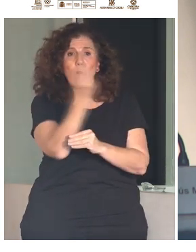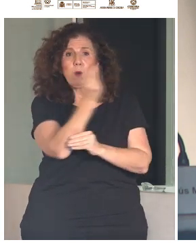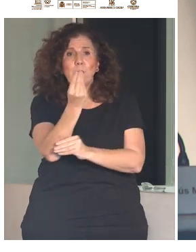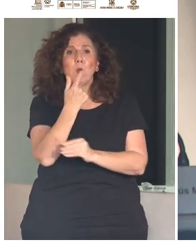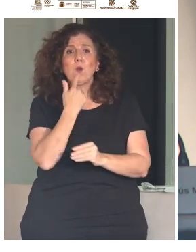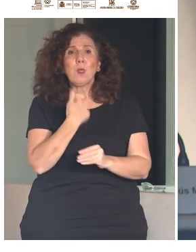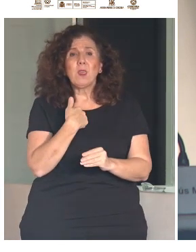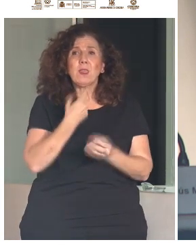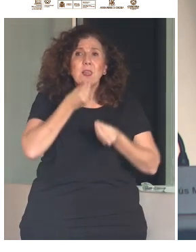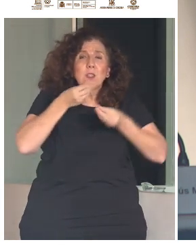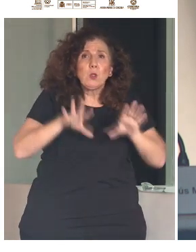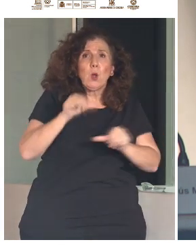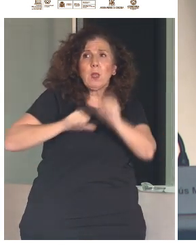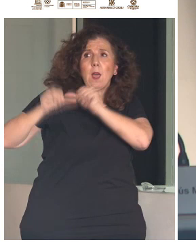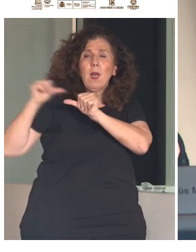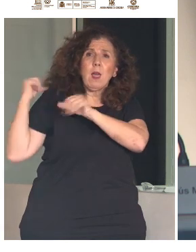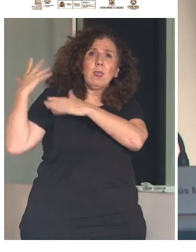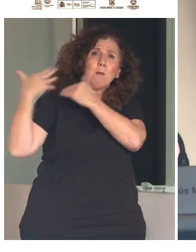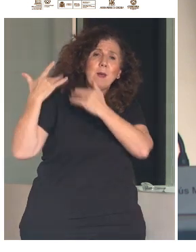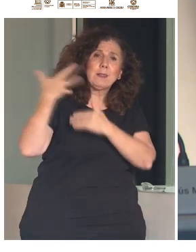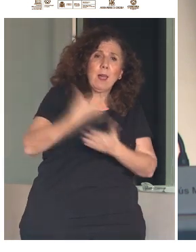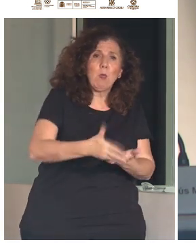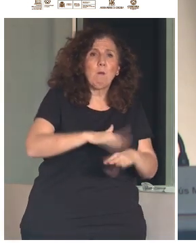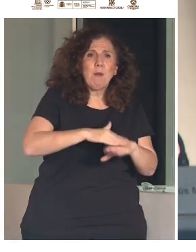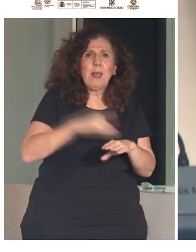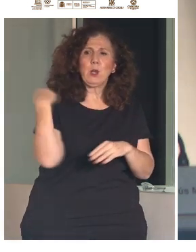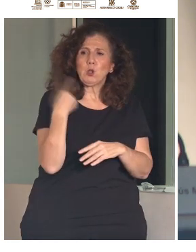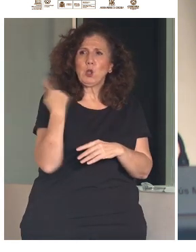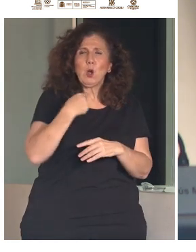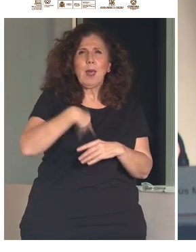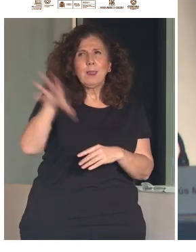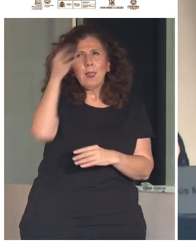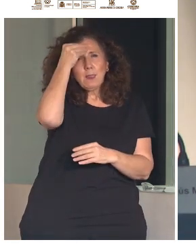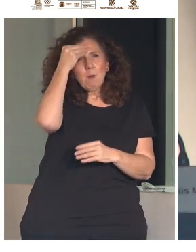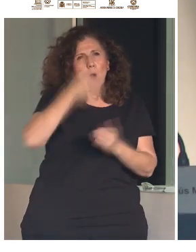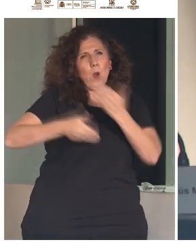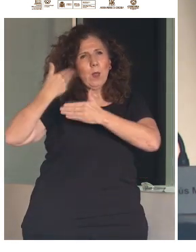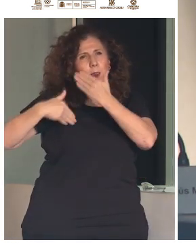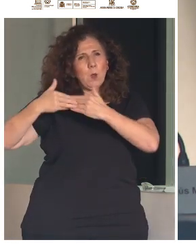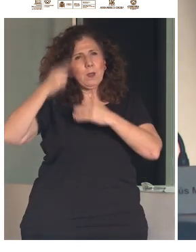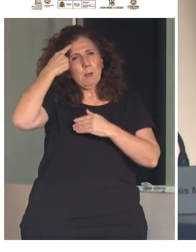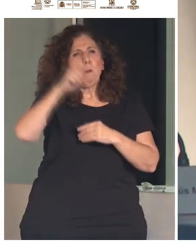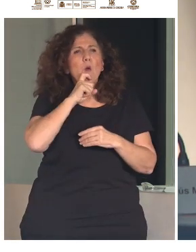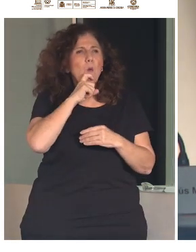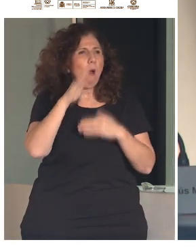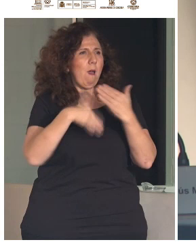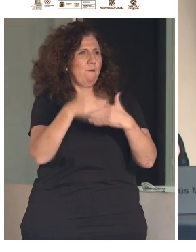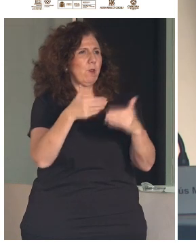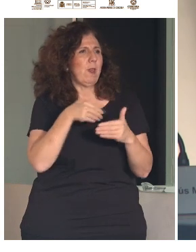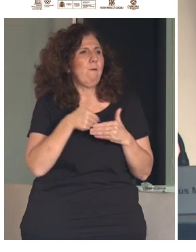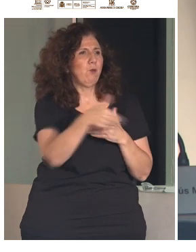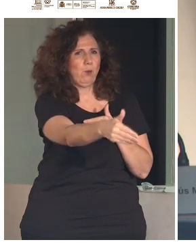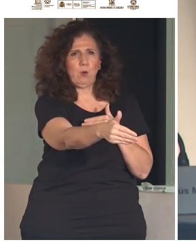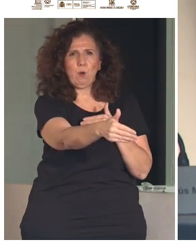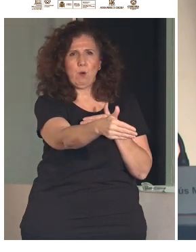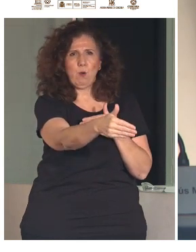humanidad entienda su presente y mejore su futuro. Y son una prueba incontestable de dónde